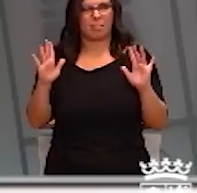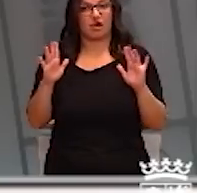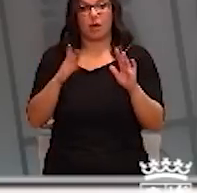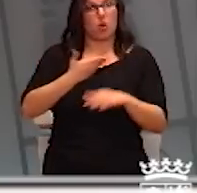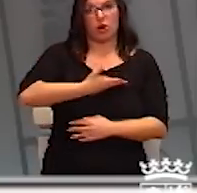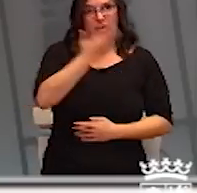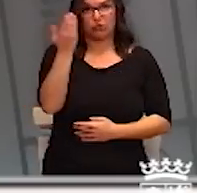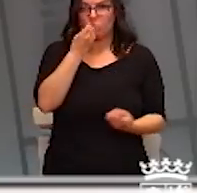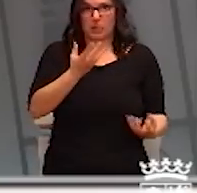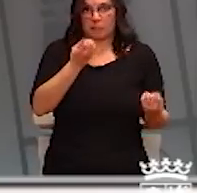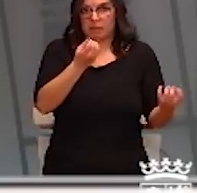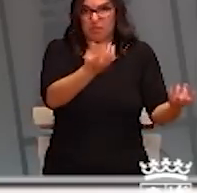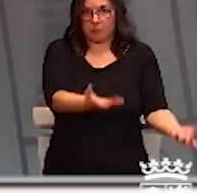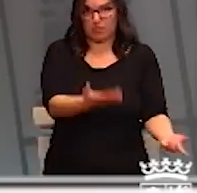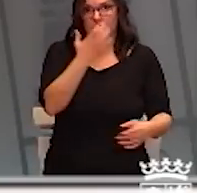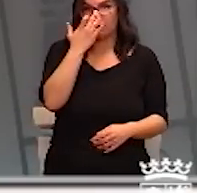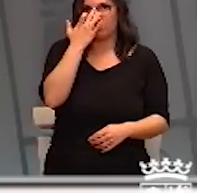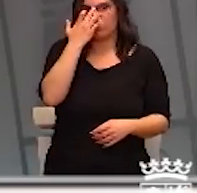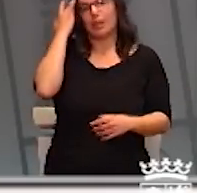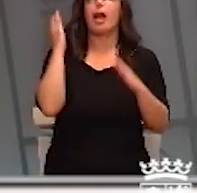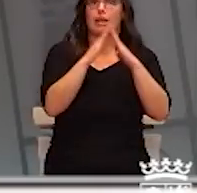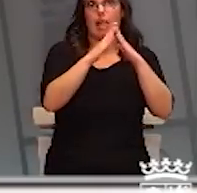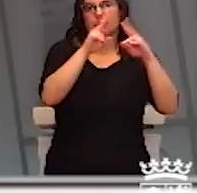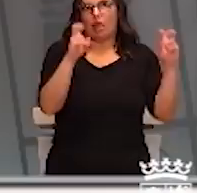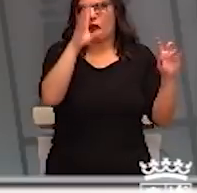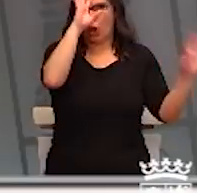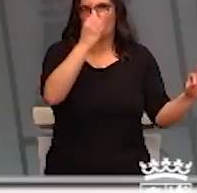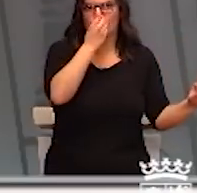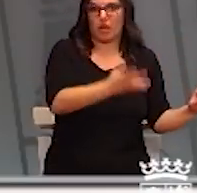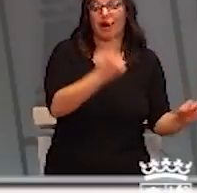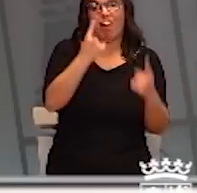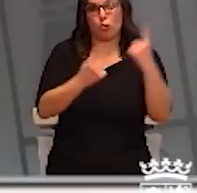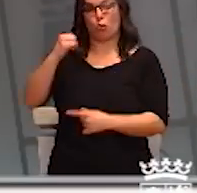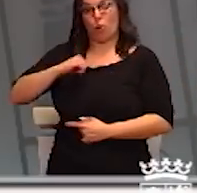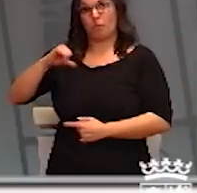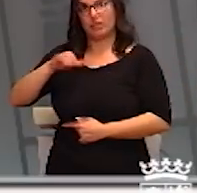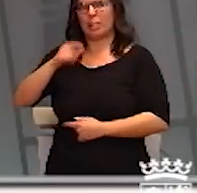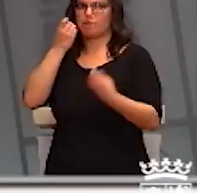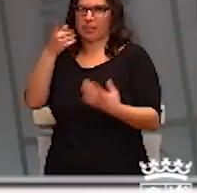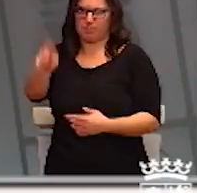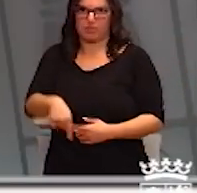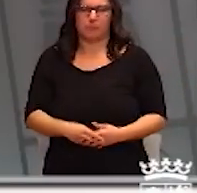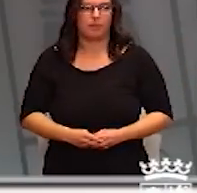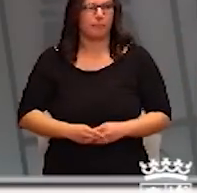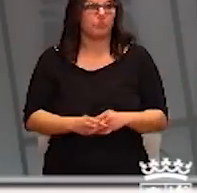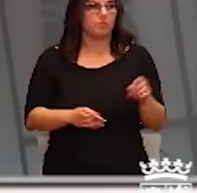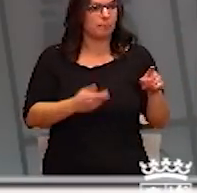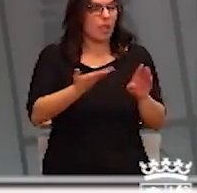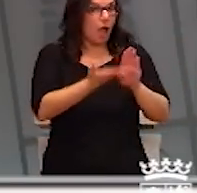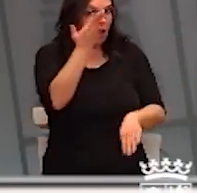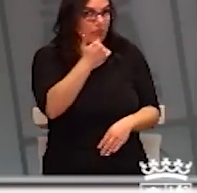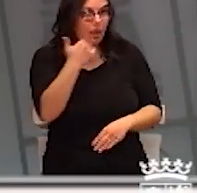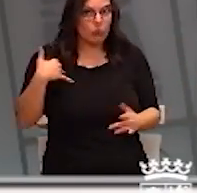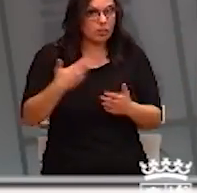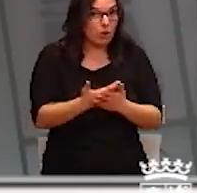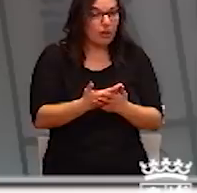los demás, todos los que están evidentemente en casa, están bien, incluso los que están en los hospitales, están bien. ¿Se ha habido alguna alta? Entiendo que